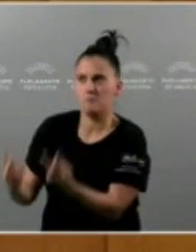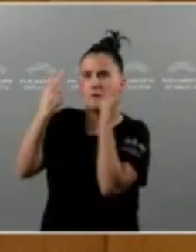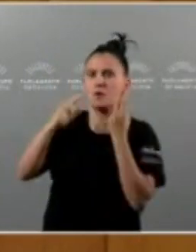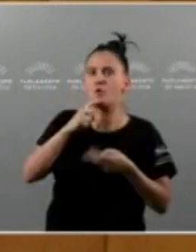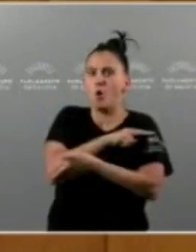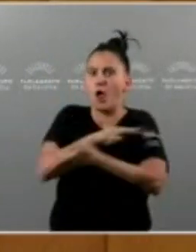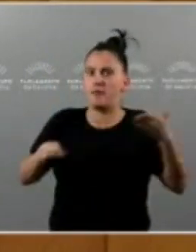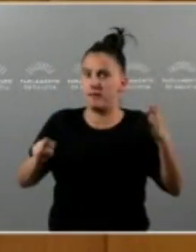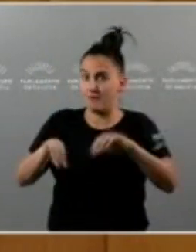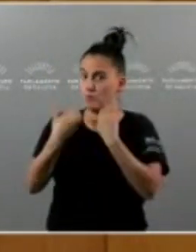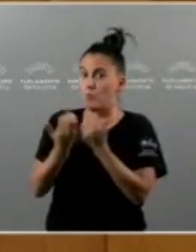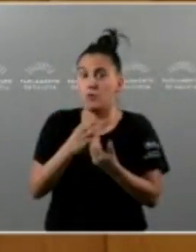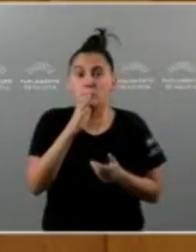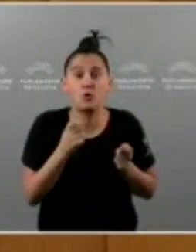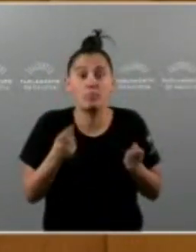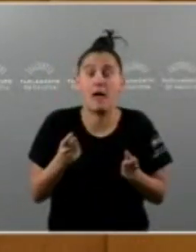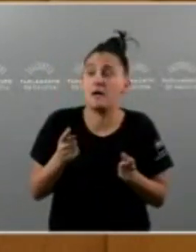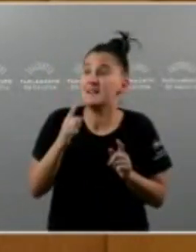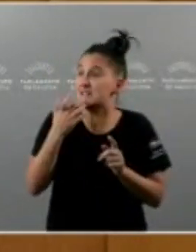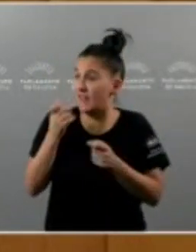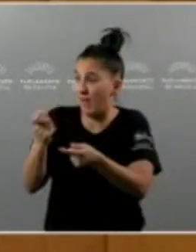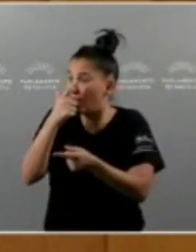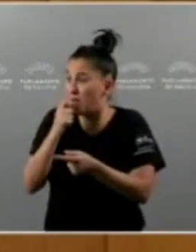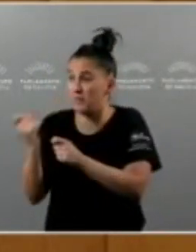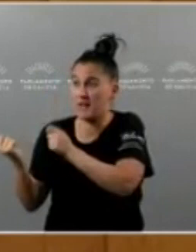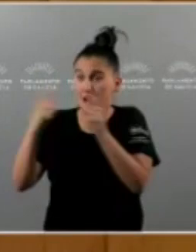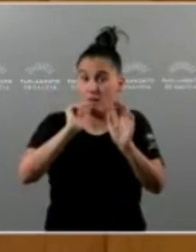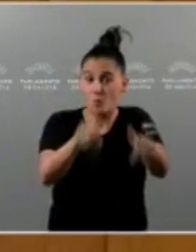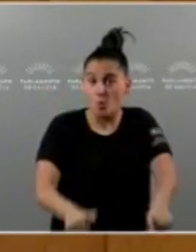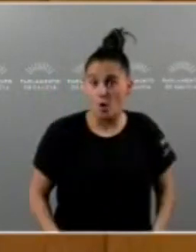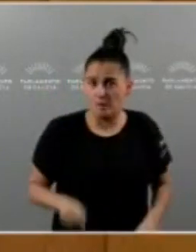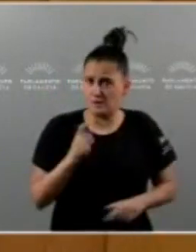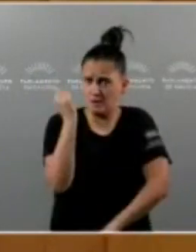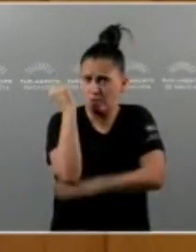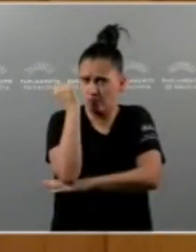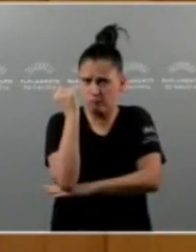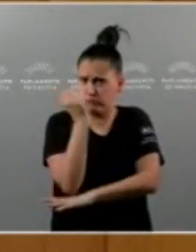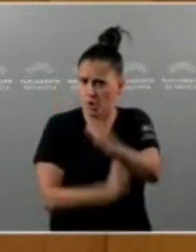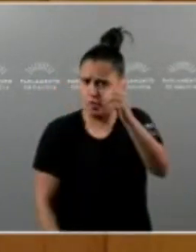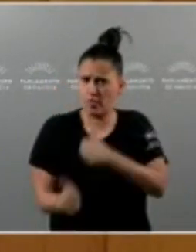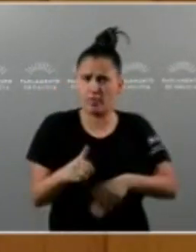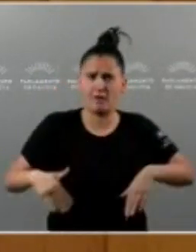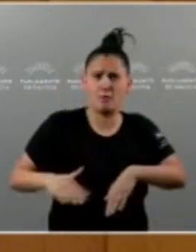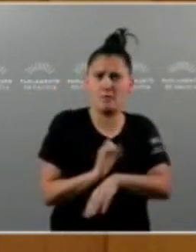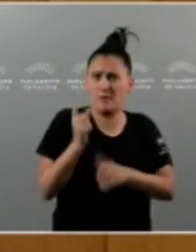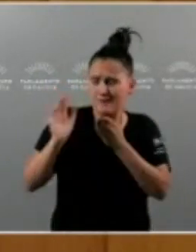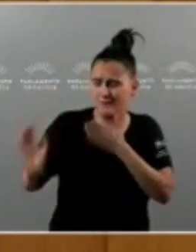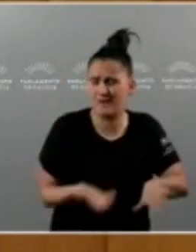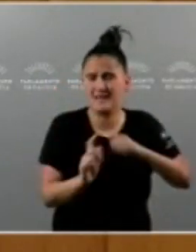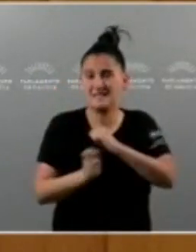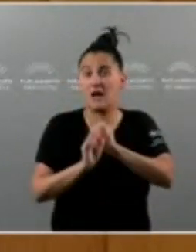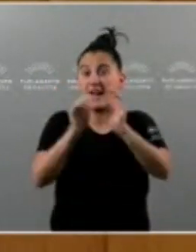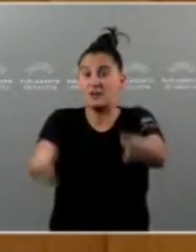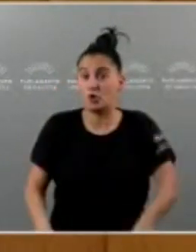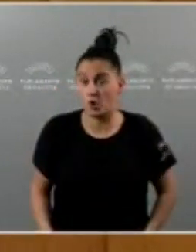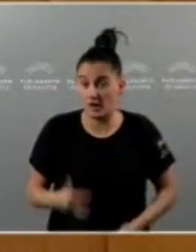E, polo tanto, fomentar o retorno que leva anos sendo un eixo deste goberno, a primeira fase da Estratégia de Retorno